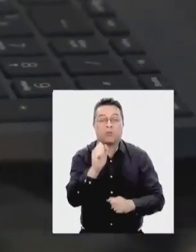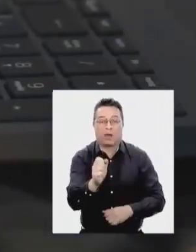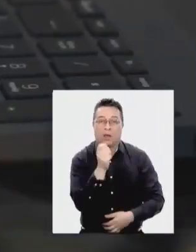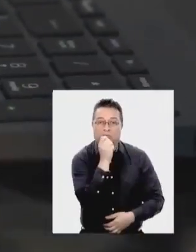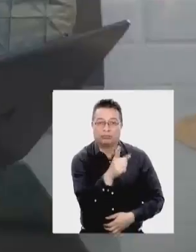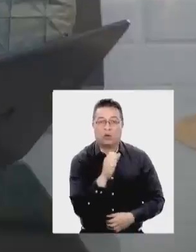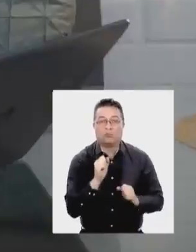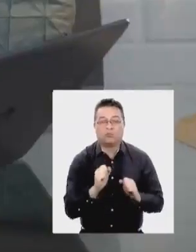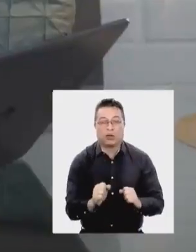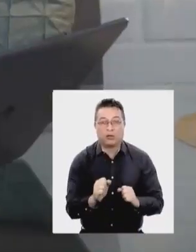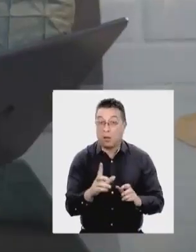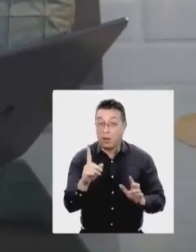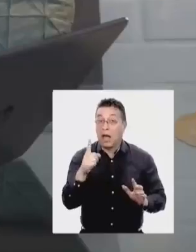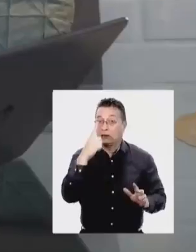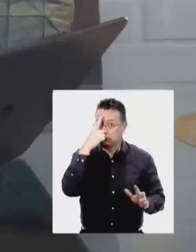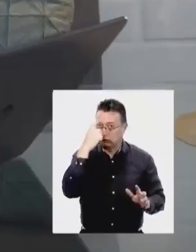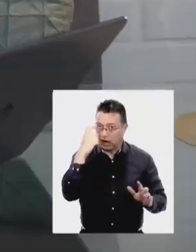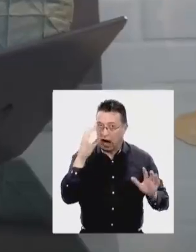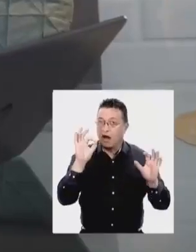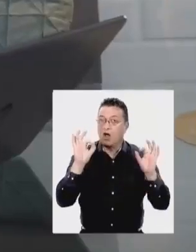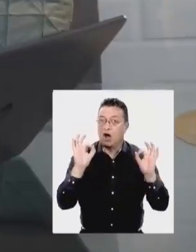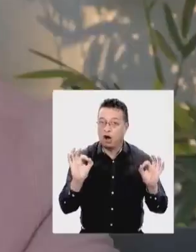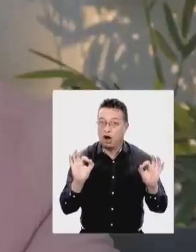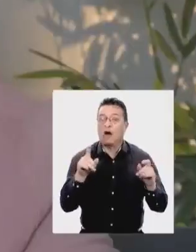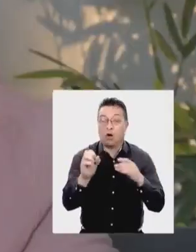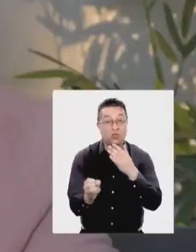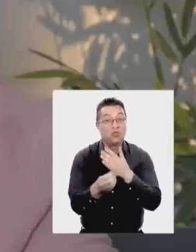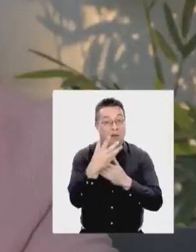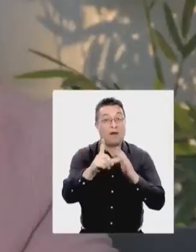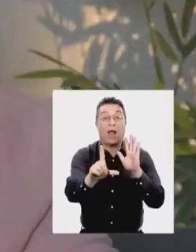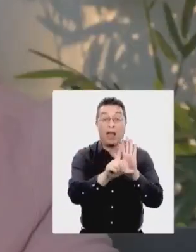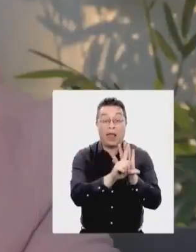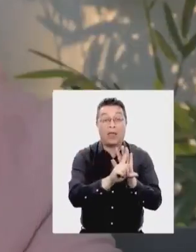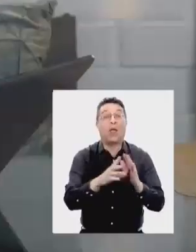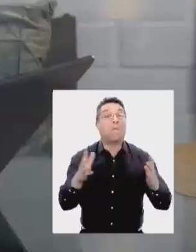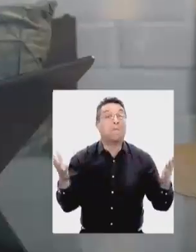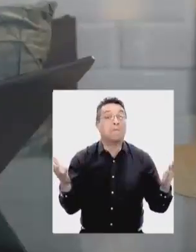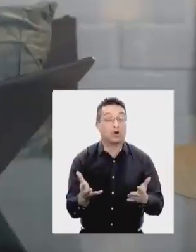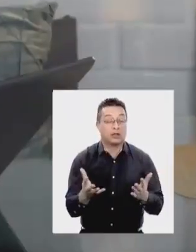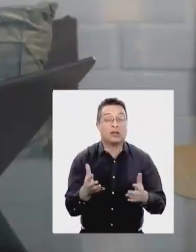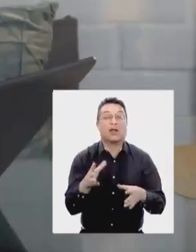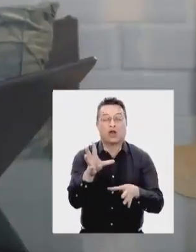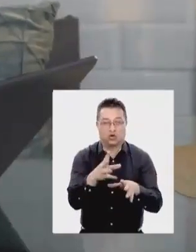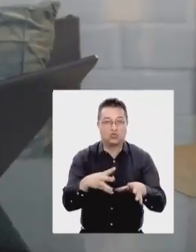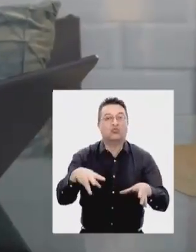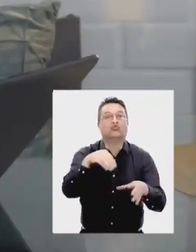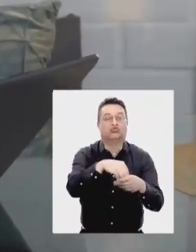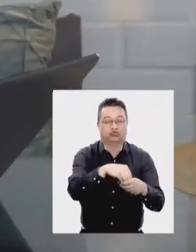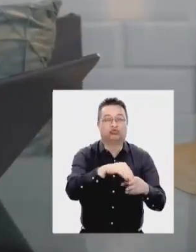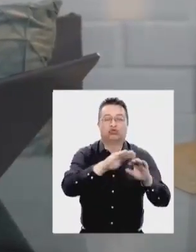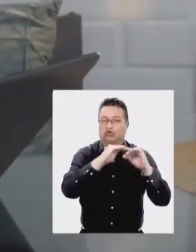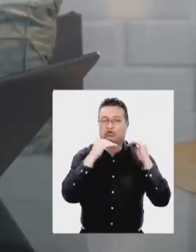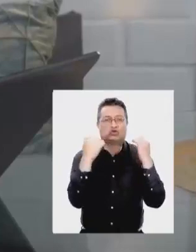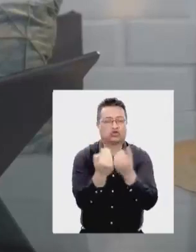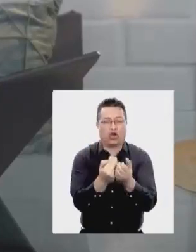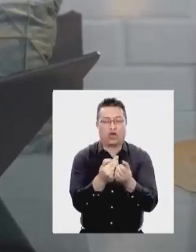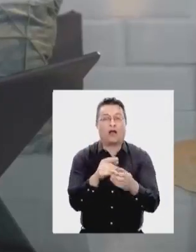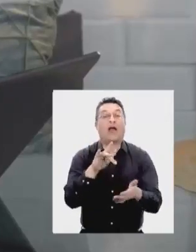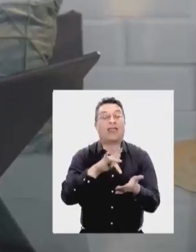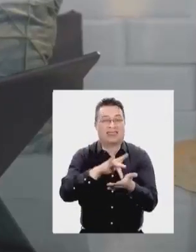cosa es seria con esta nueva ley porque incluye todas las cuentas de quien deba,